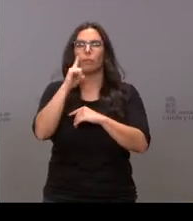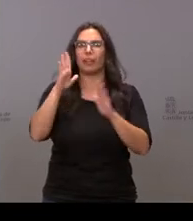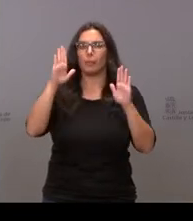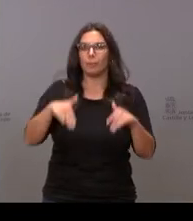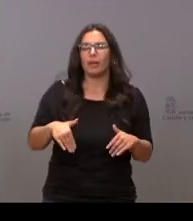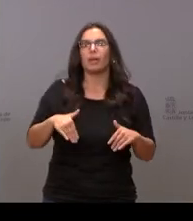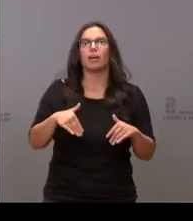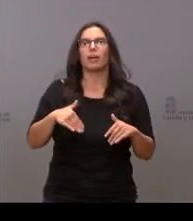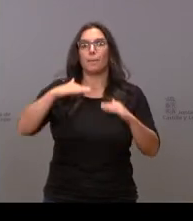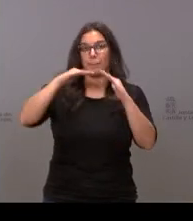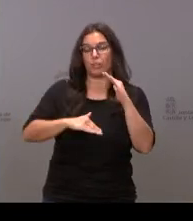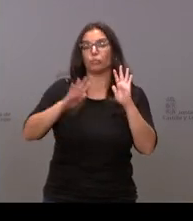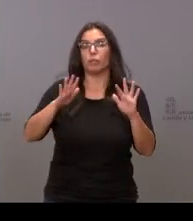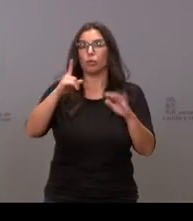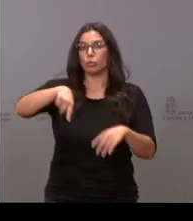preocupa que el contexto